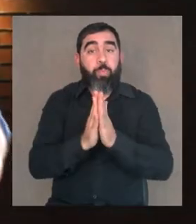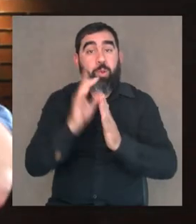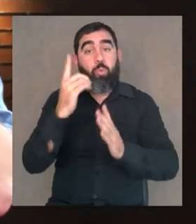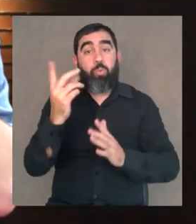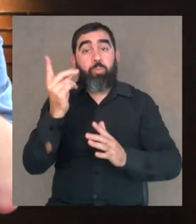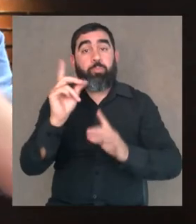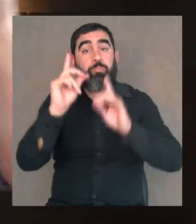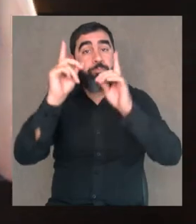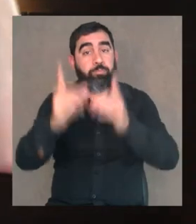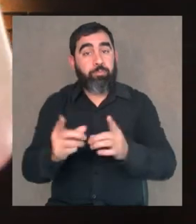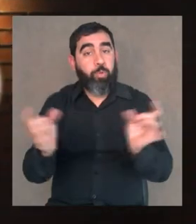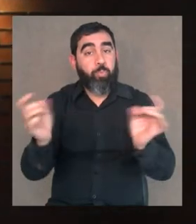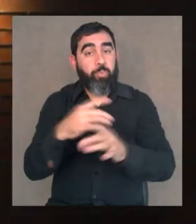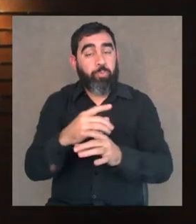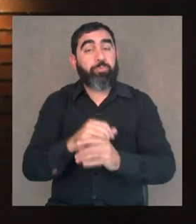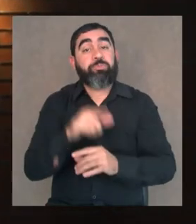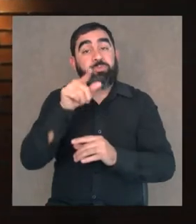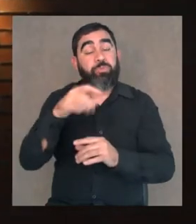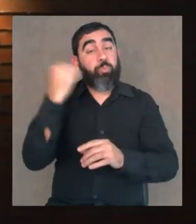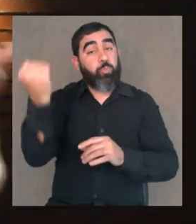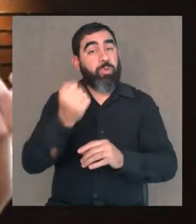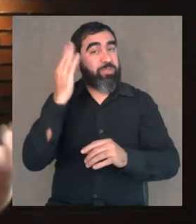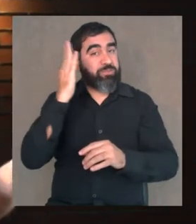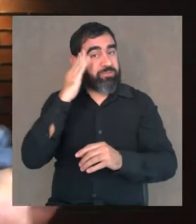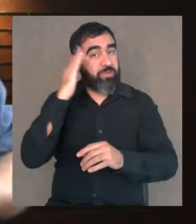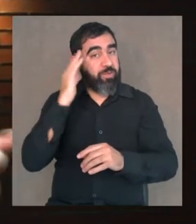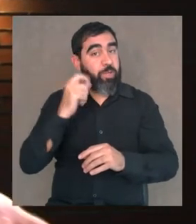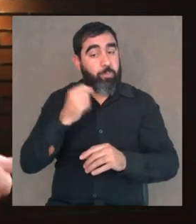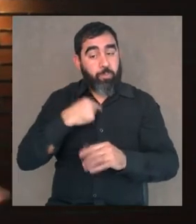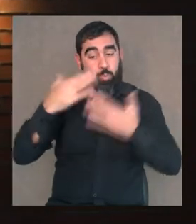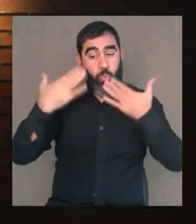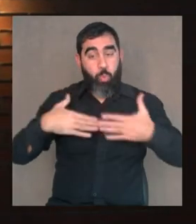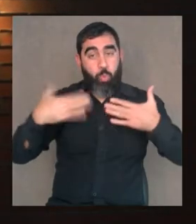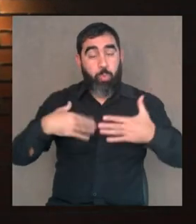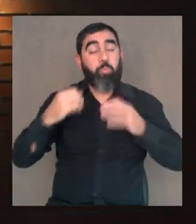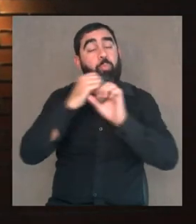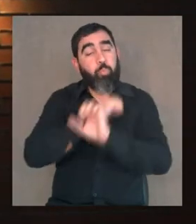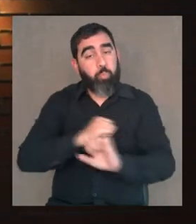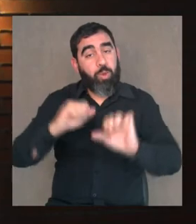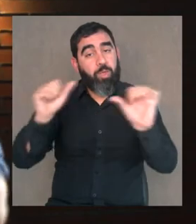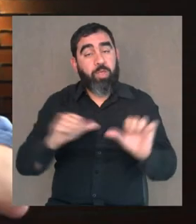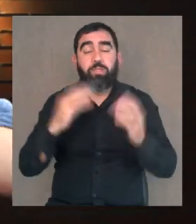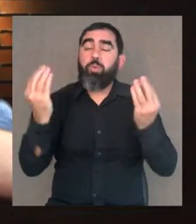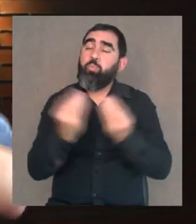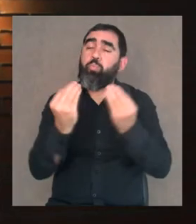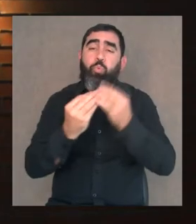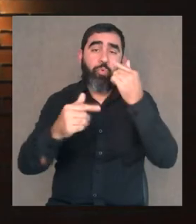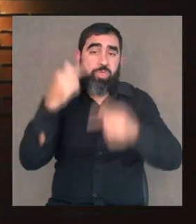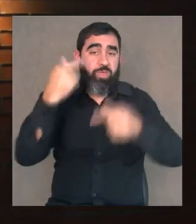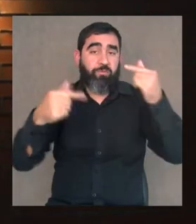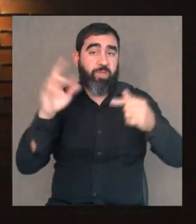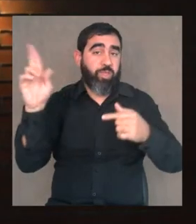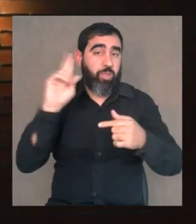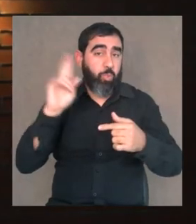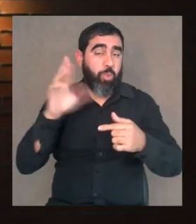Uno en las palmas. Y uno en los chasquidos. Es importante saber que con su propio cuerpo se pueden hacer cantidad de